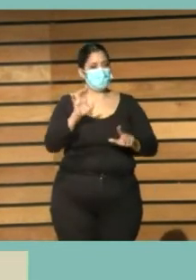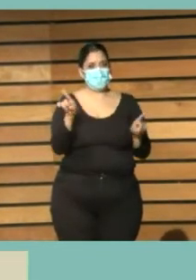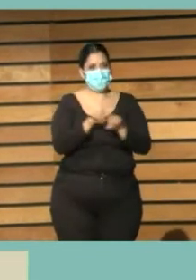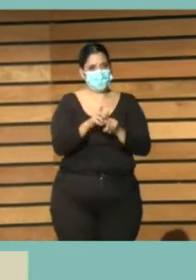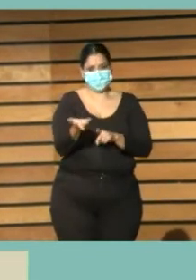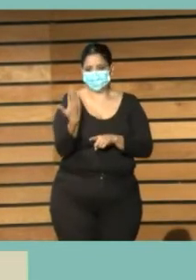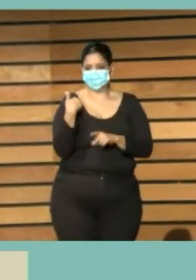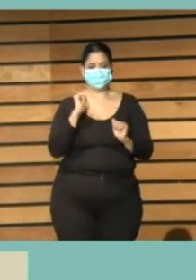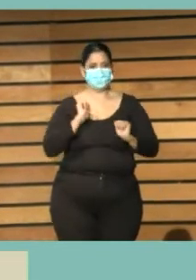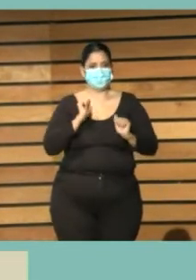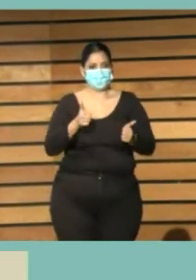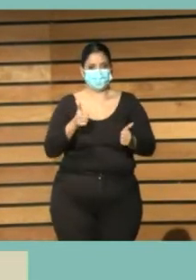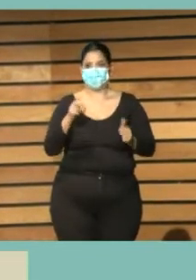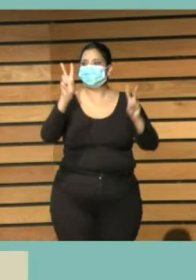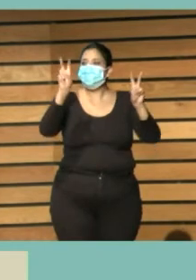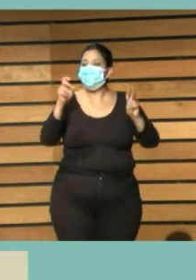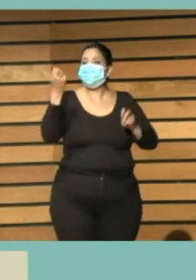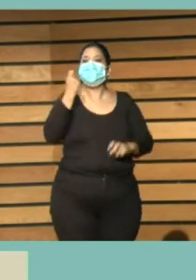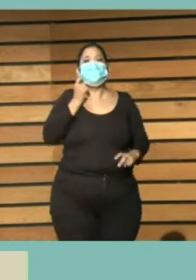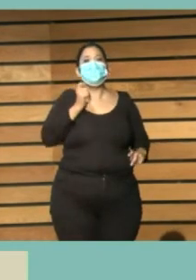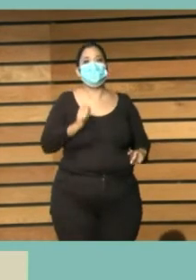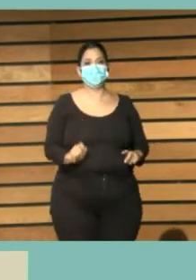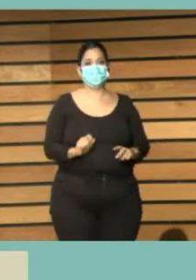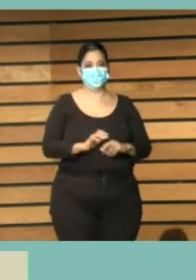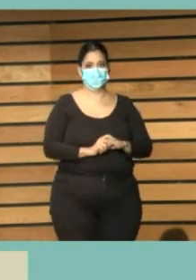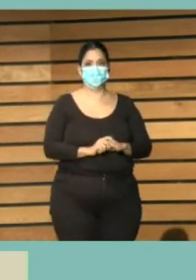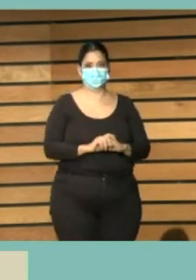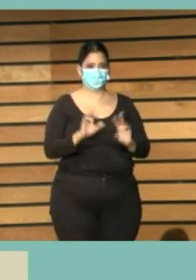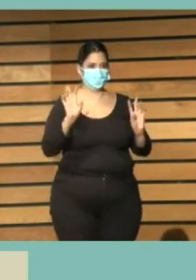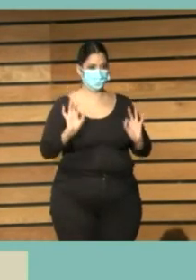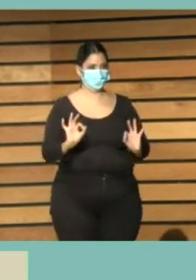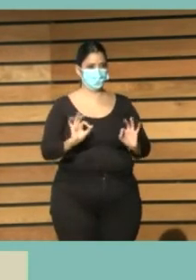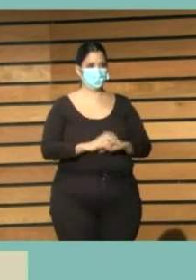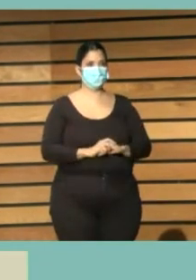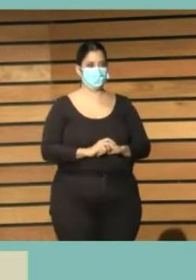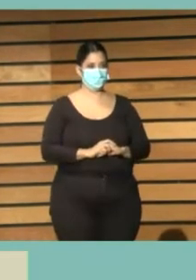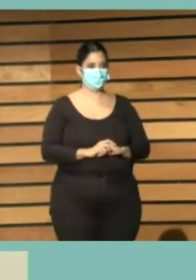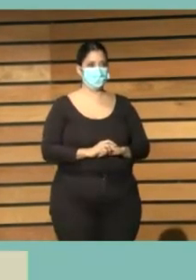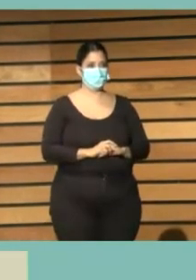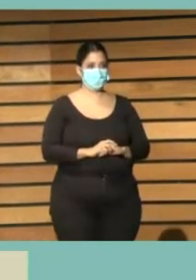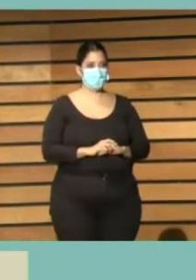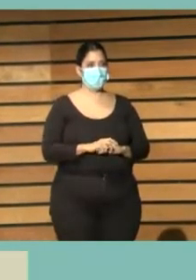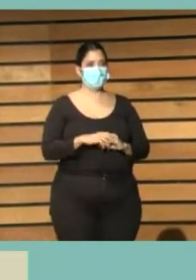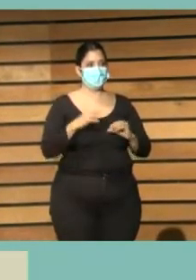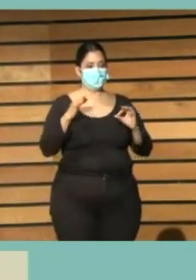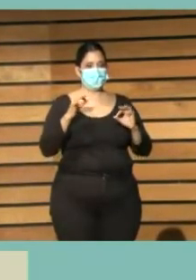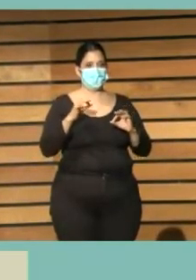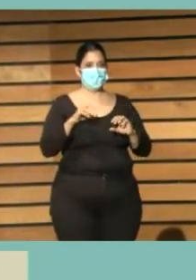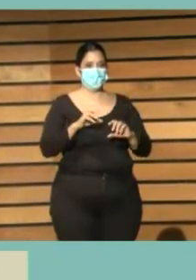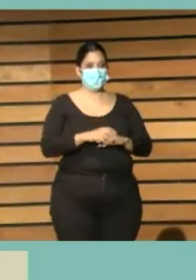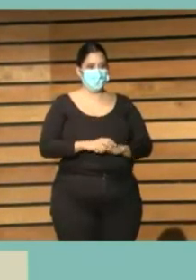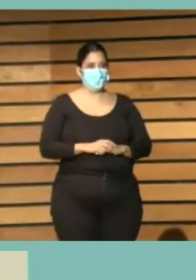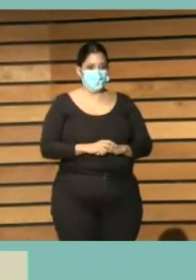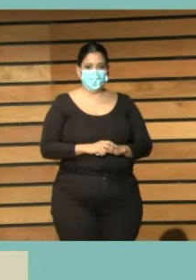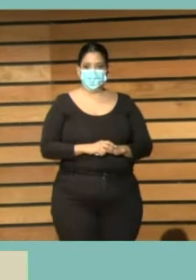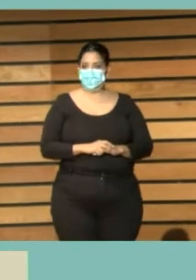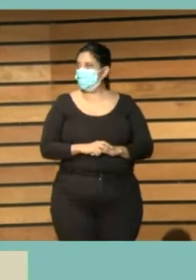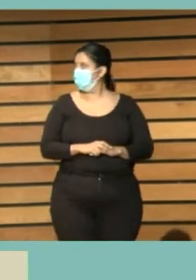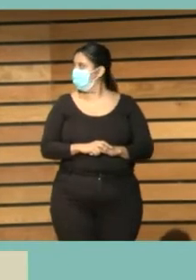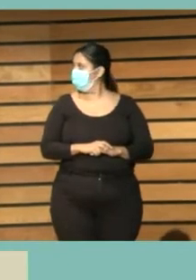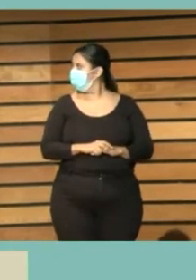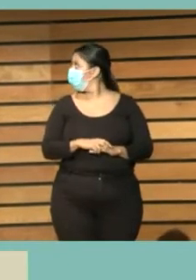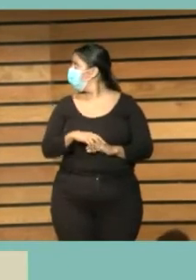retomamos el tema de los profesionales dentro de vídeo cuando se habla de externalización como concepto